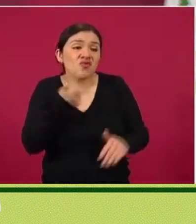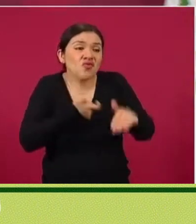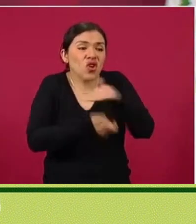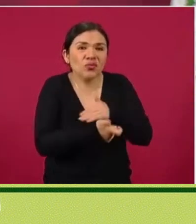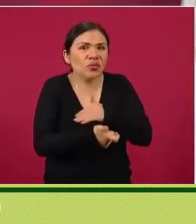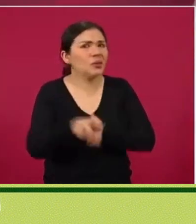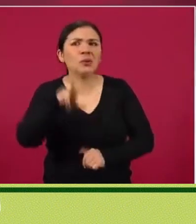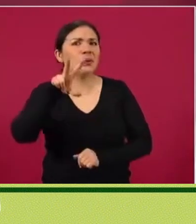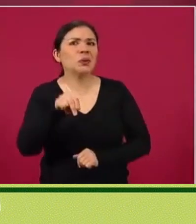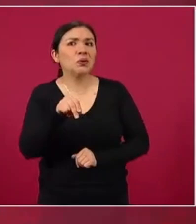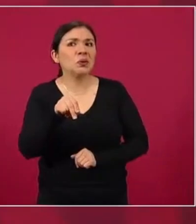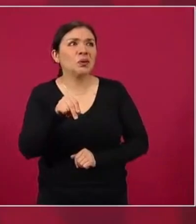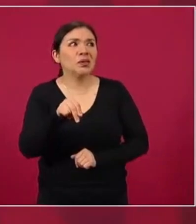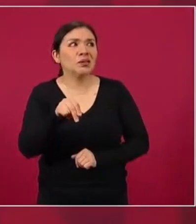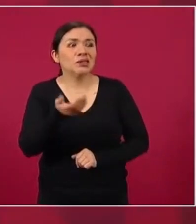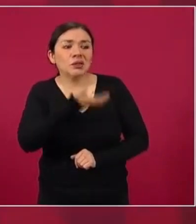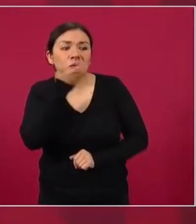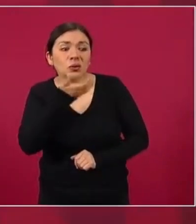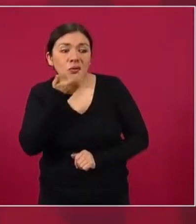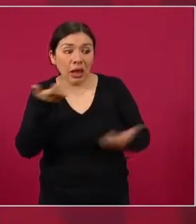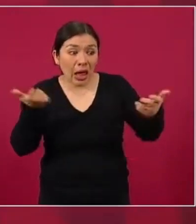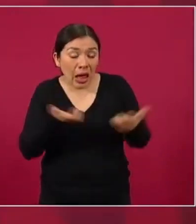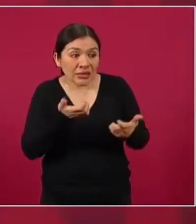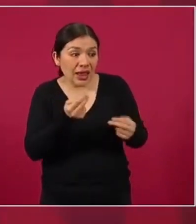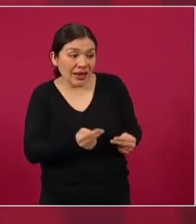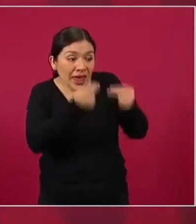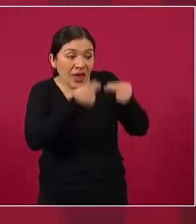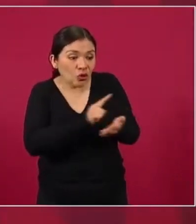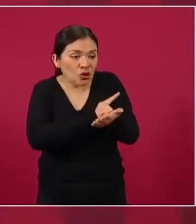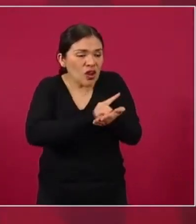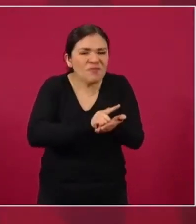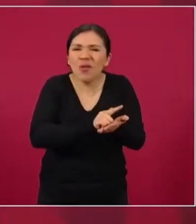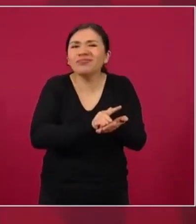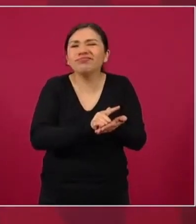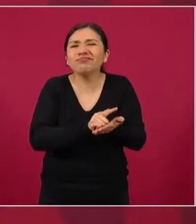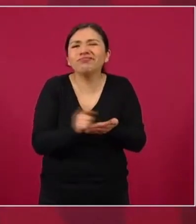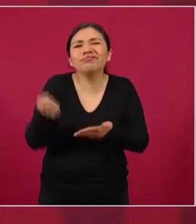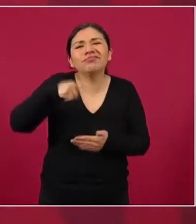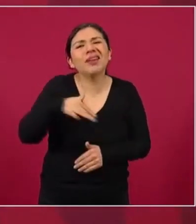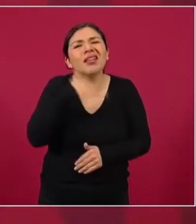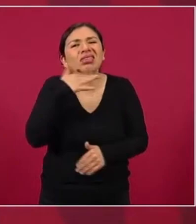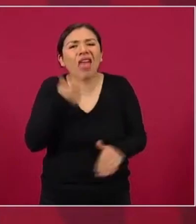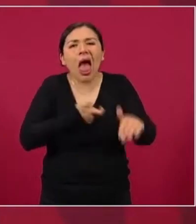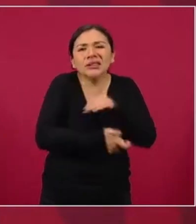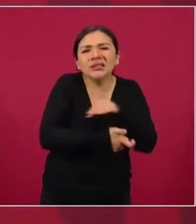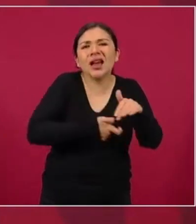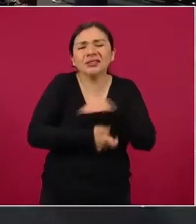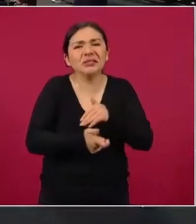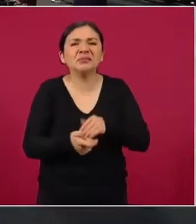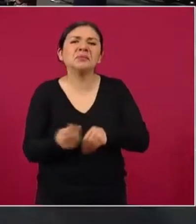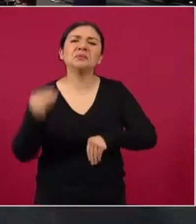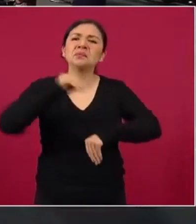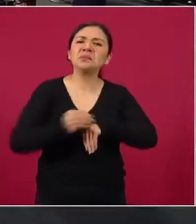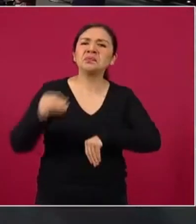negocios lícitos, con utilidades razonables,